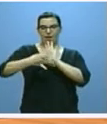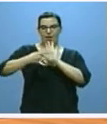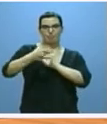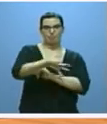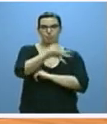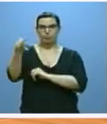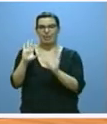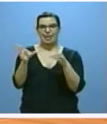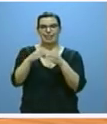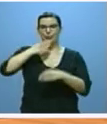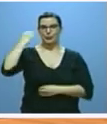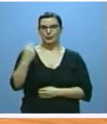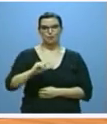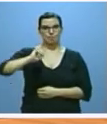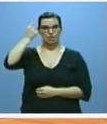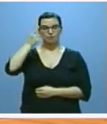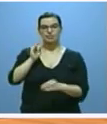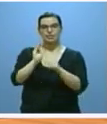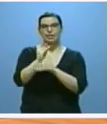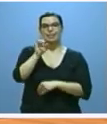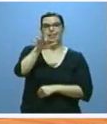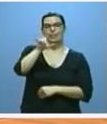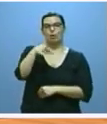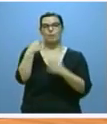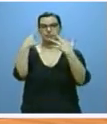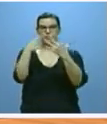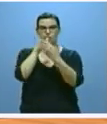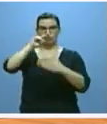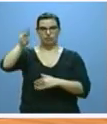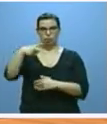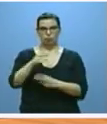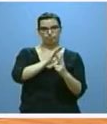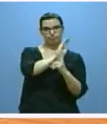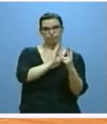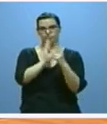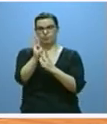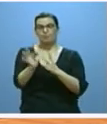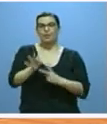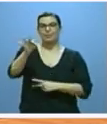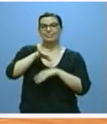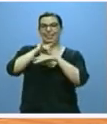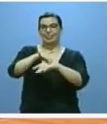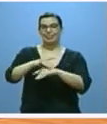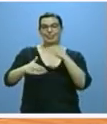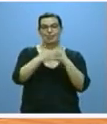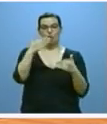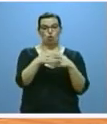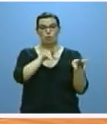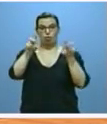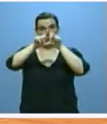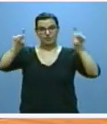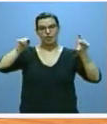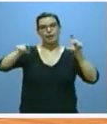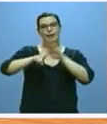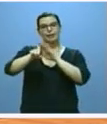equipos más punteros por un importe de 15,6 millones de euros. Además, la Agencia de Innovación Empresarial gestionará también